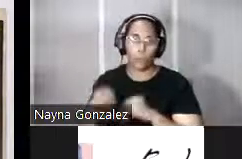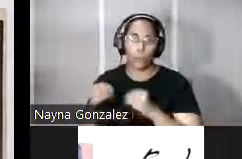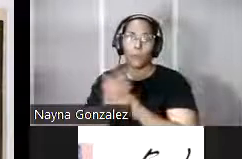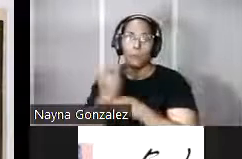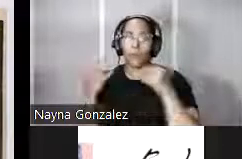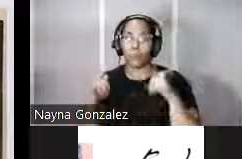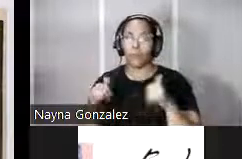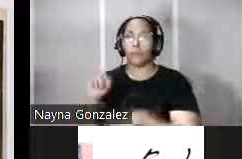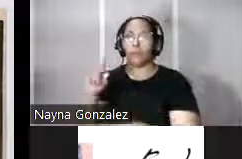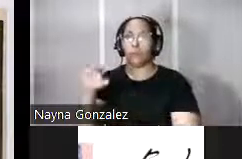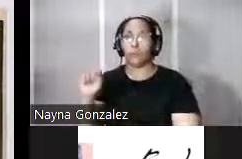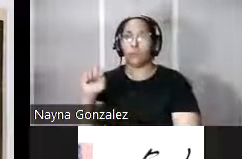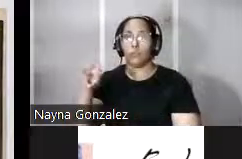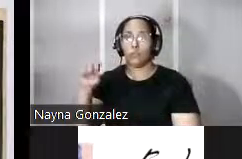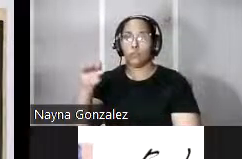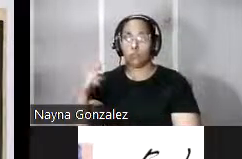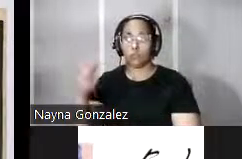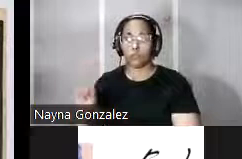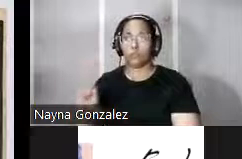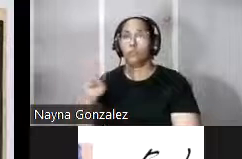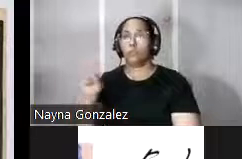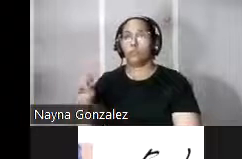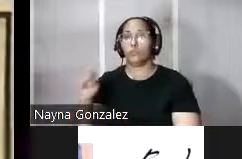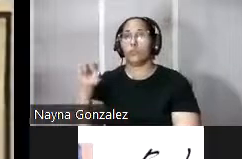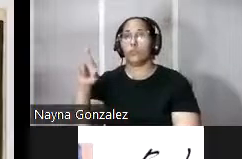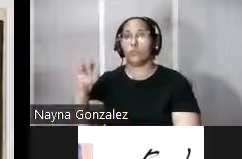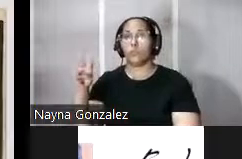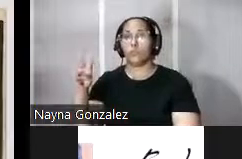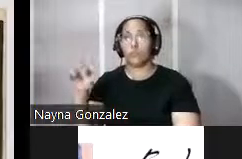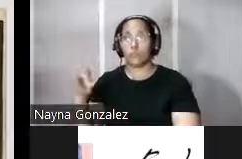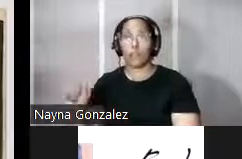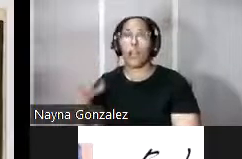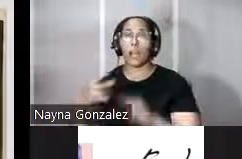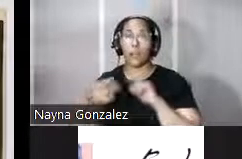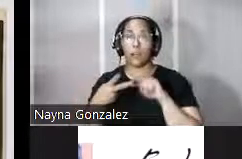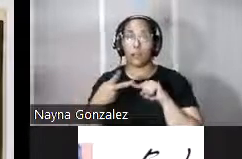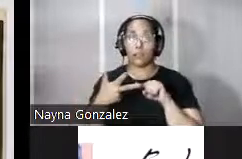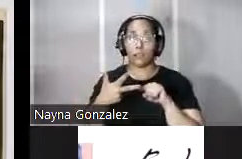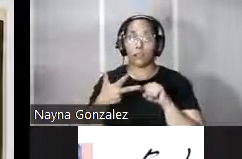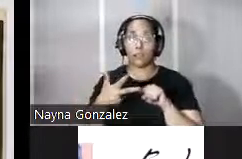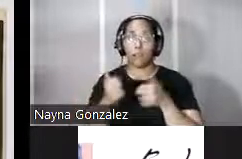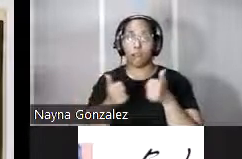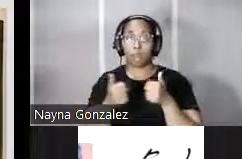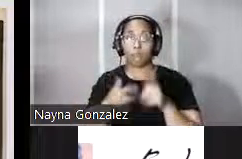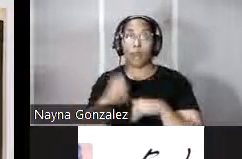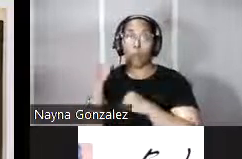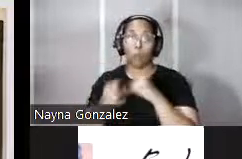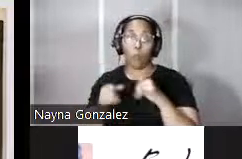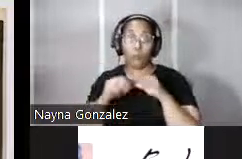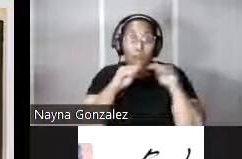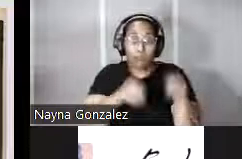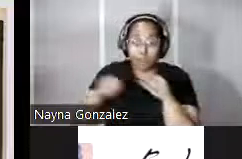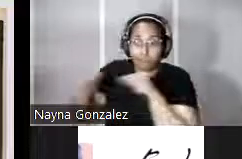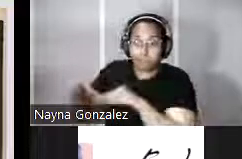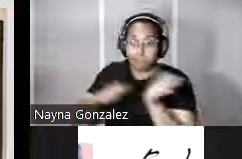Muñoz Rivera una tercera línea defensiva que era conocida como la última retirada muy próxima